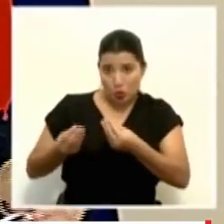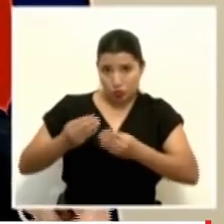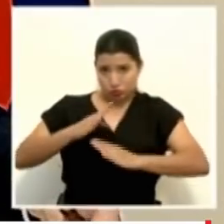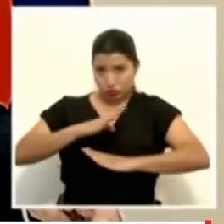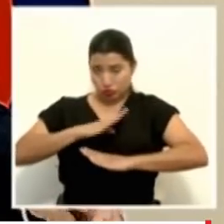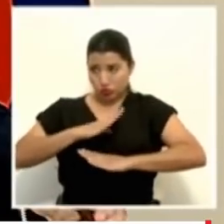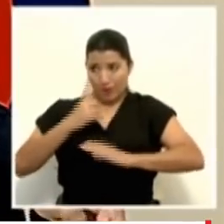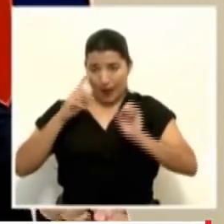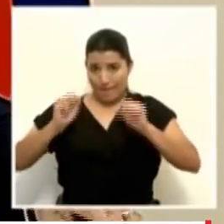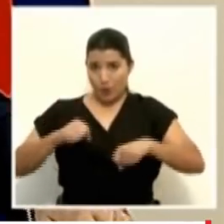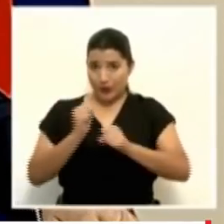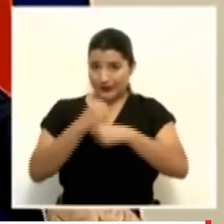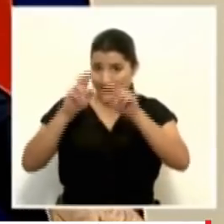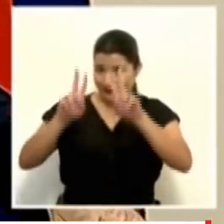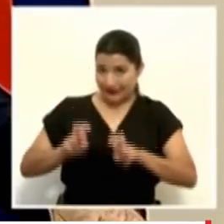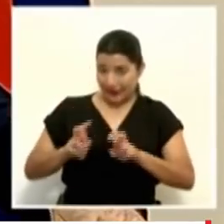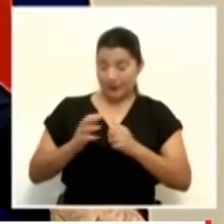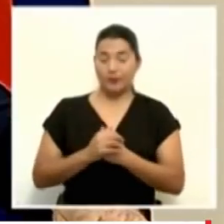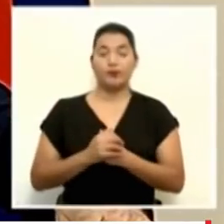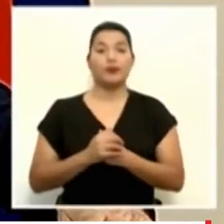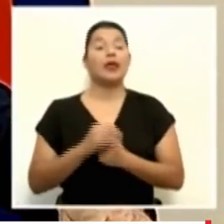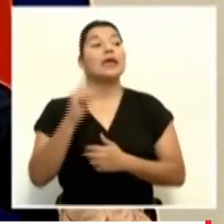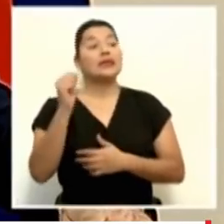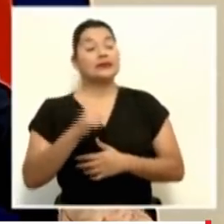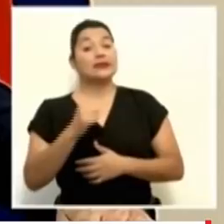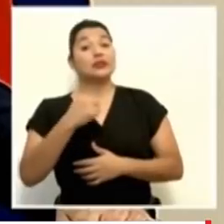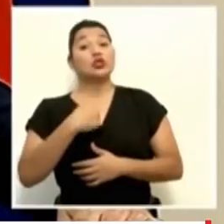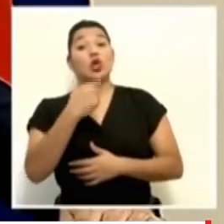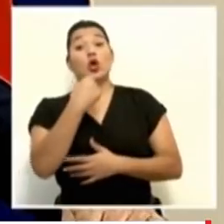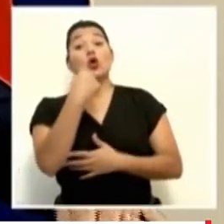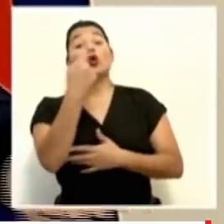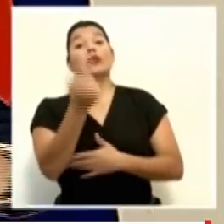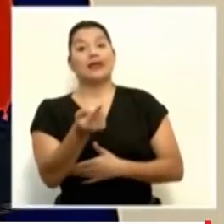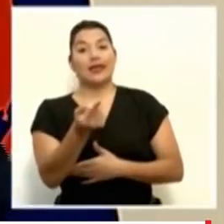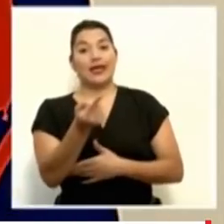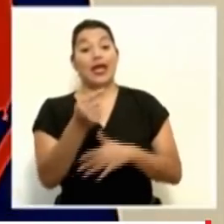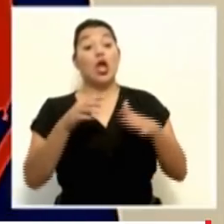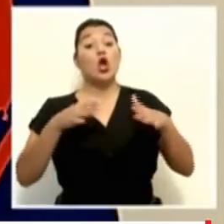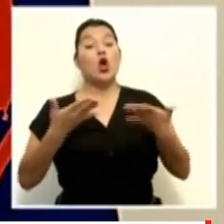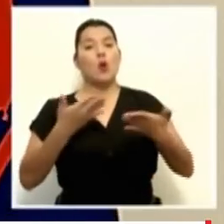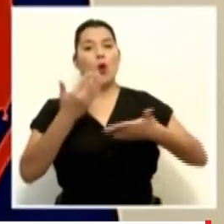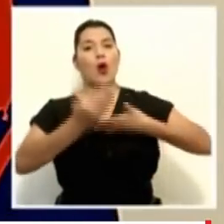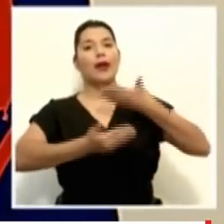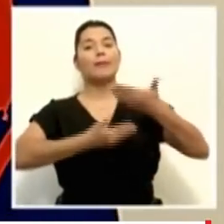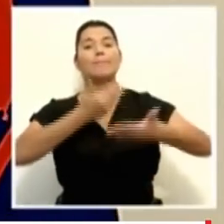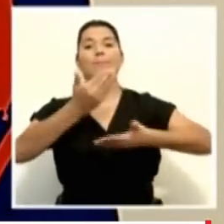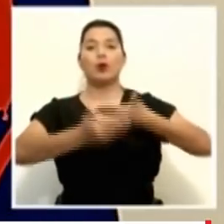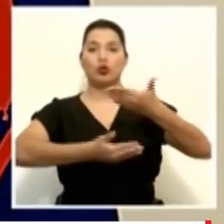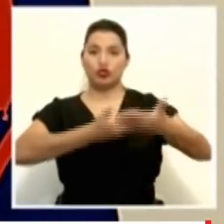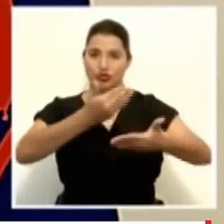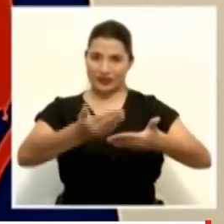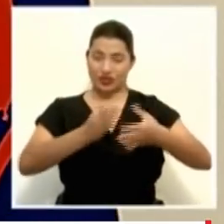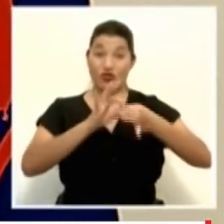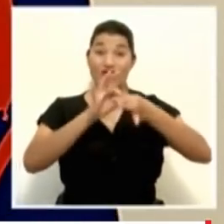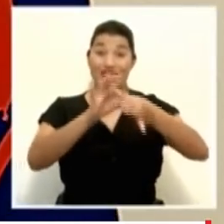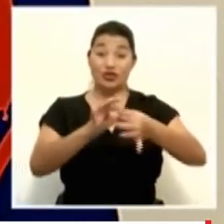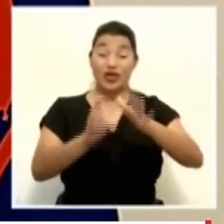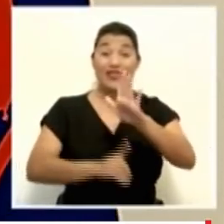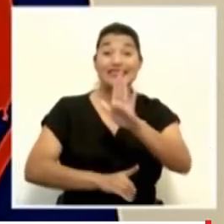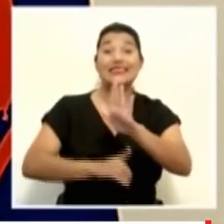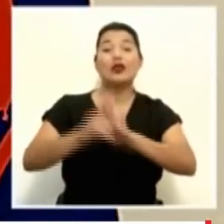Sí, bueno, lo que mencioné fue el estado de avance de los anticuerpos de caballo.